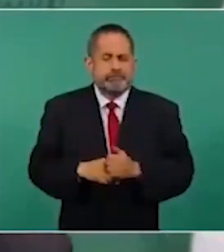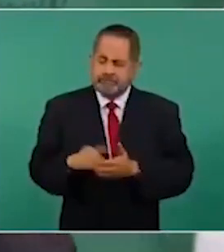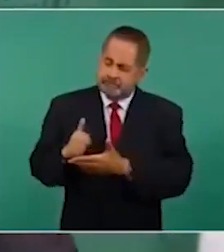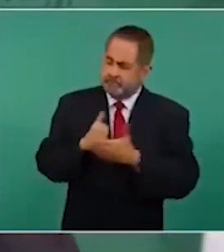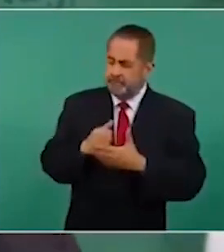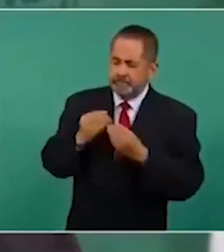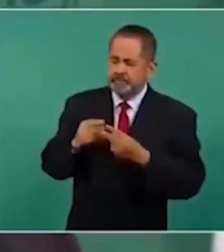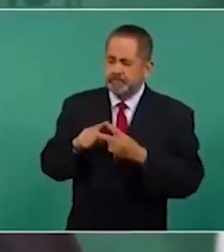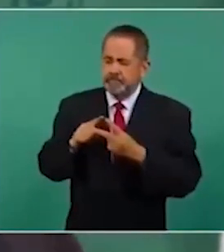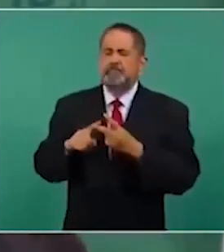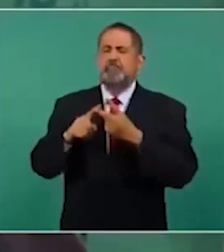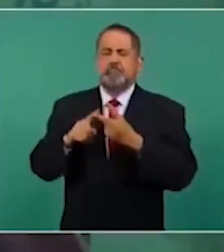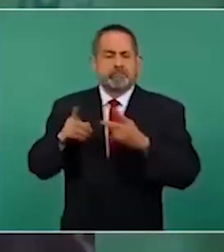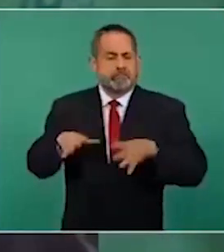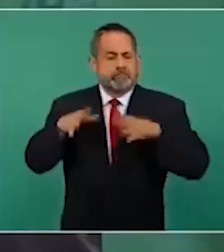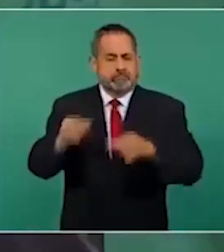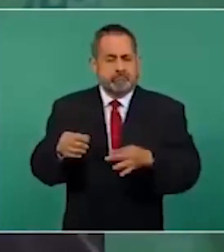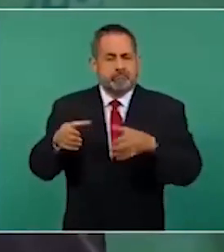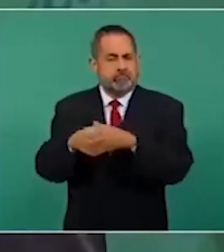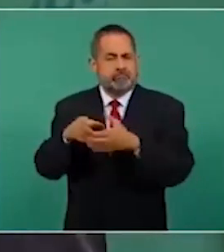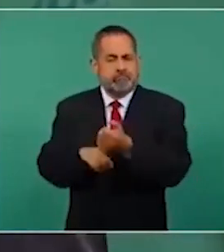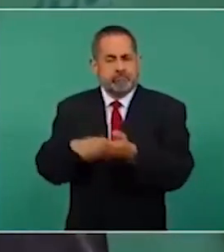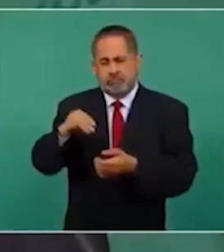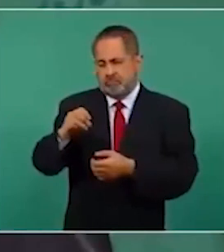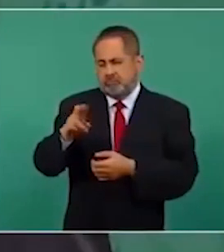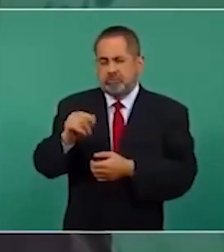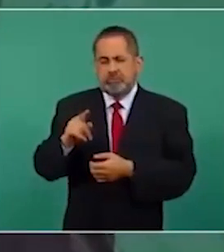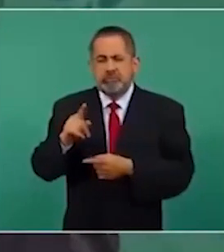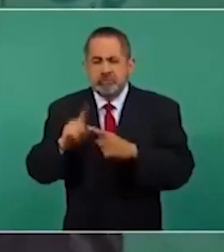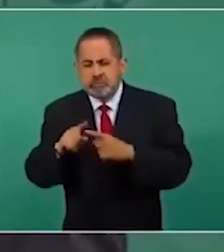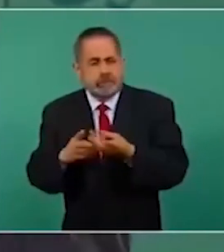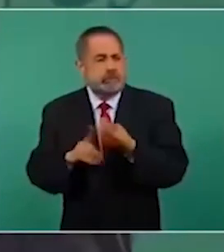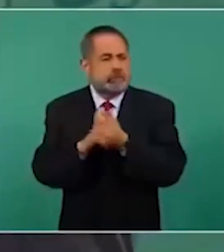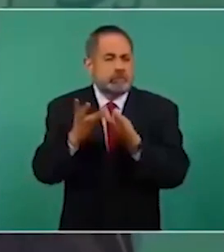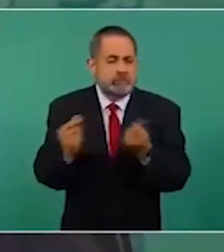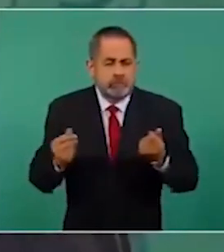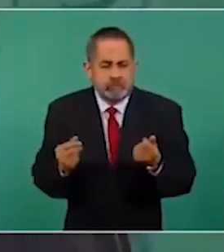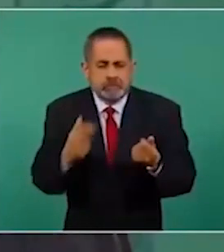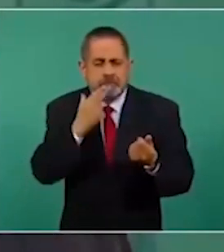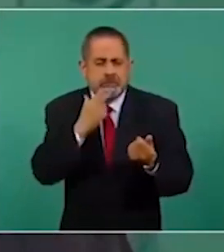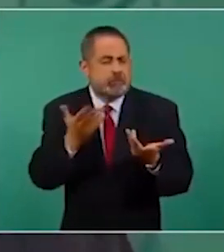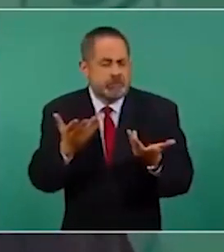ayudaron mucho a resolver conflictos. Una,